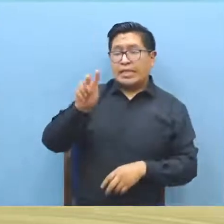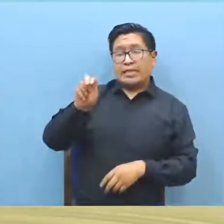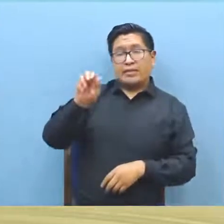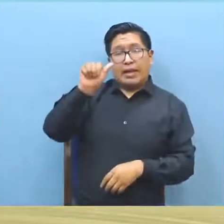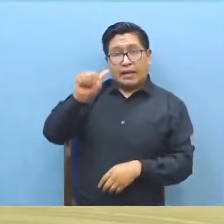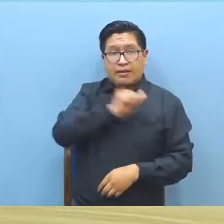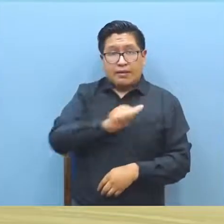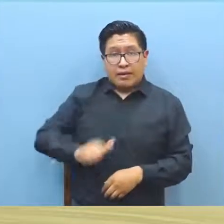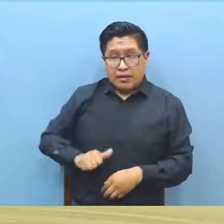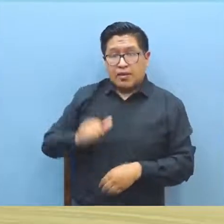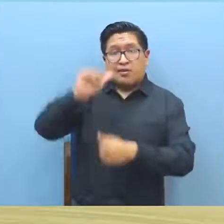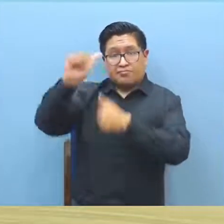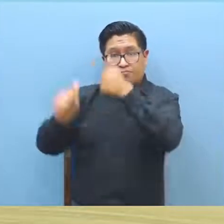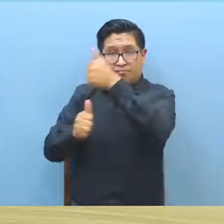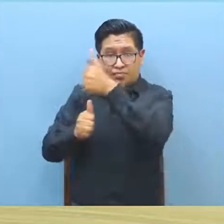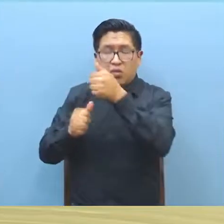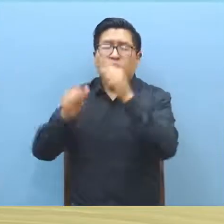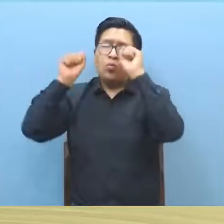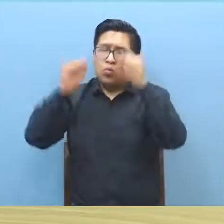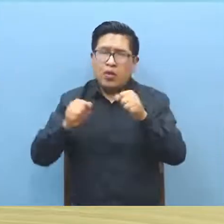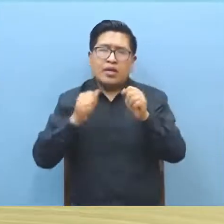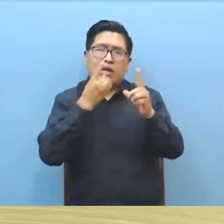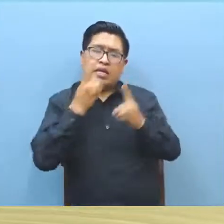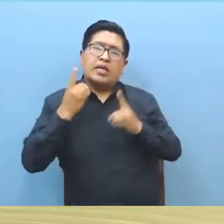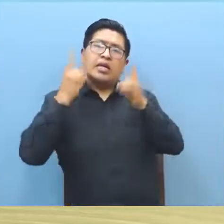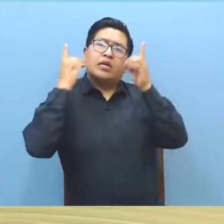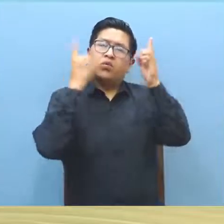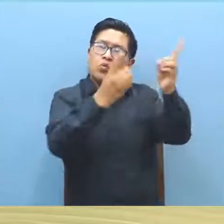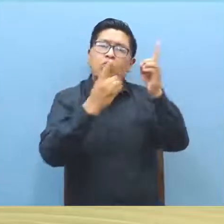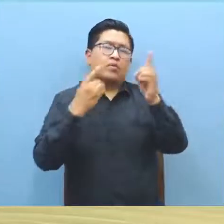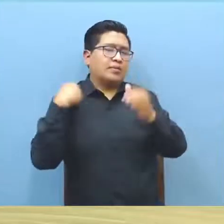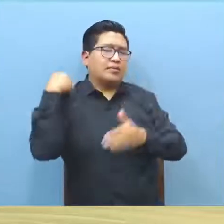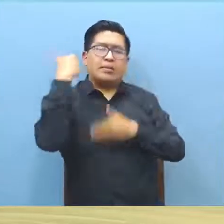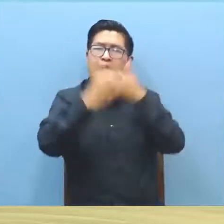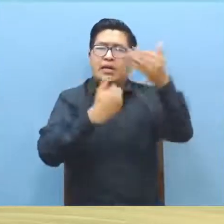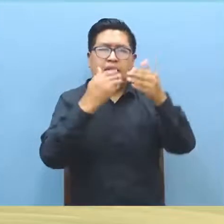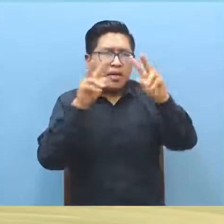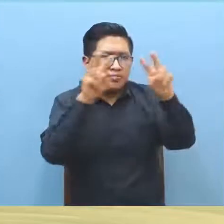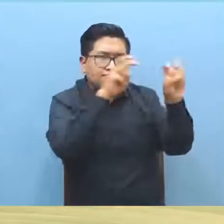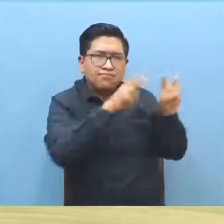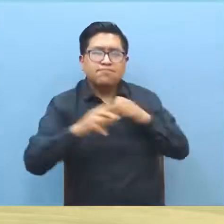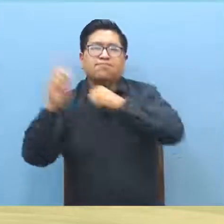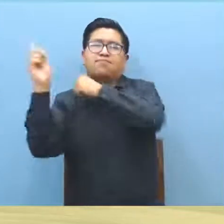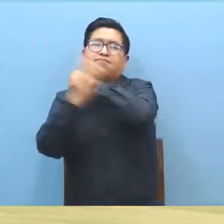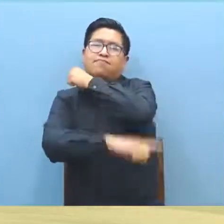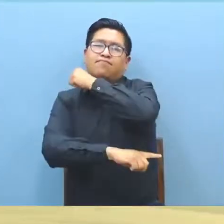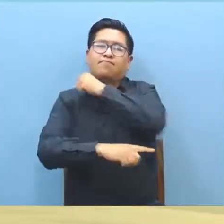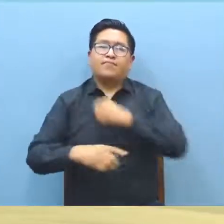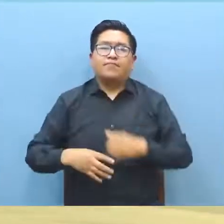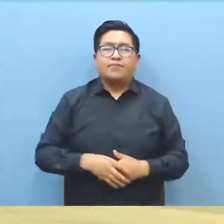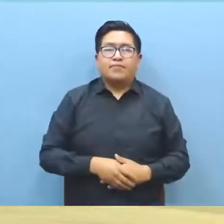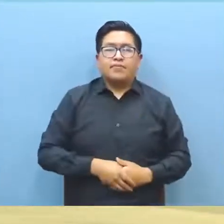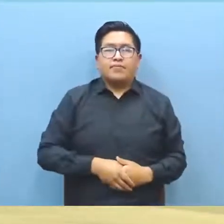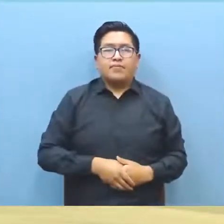Niñez pueda activar presentar la denuncia correspondiente contra esta madre para que se pueda investigar y ser sancionada.